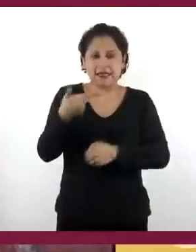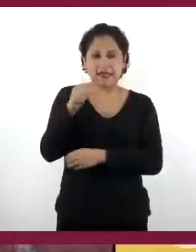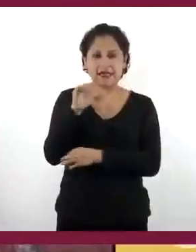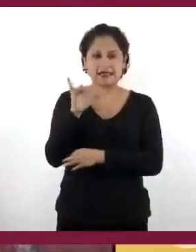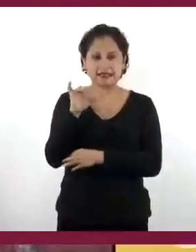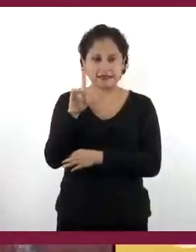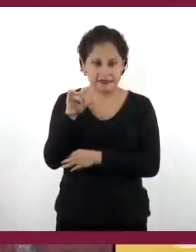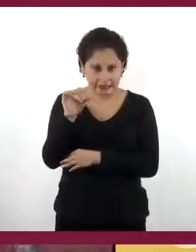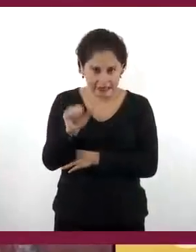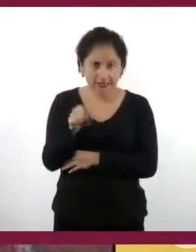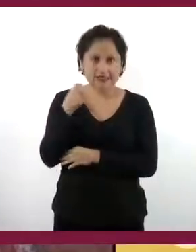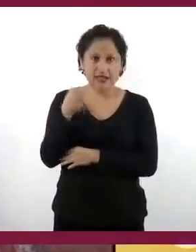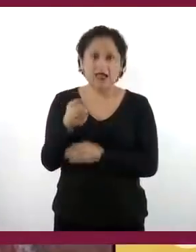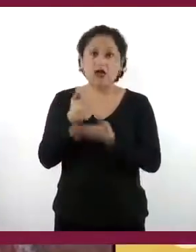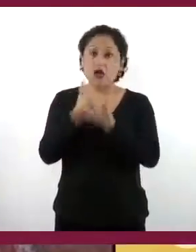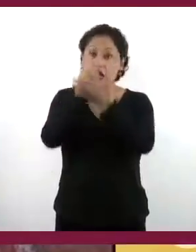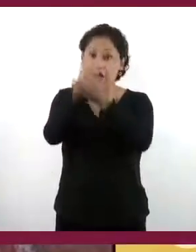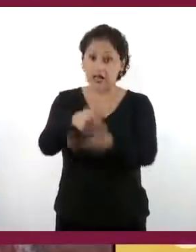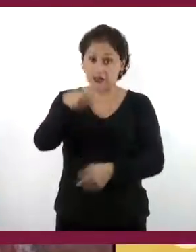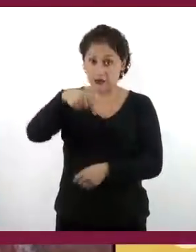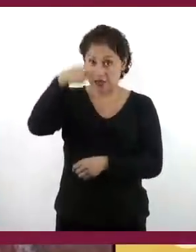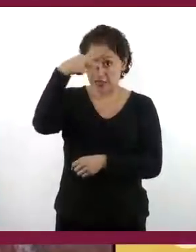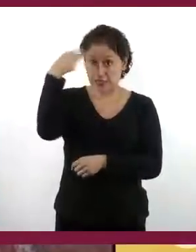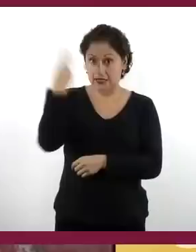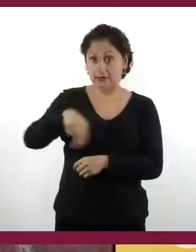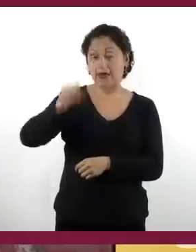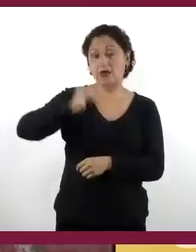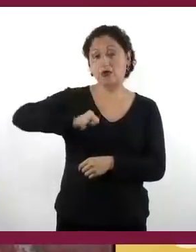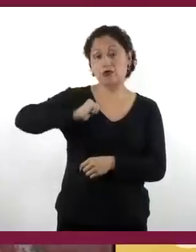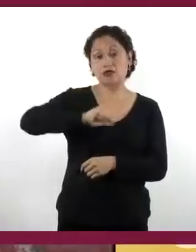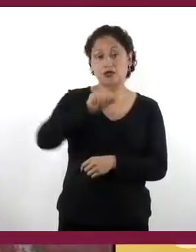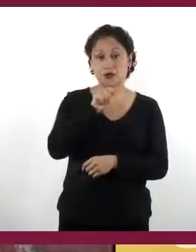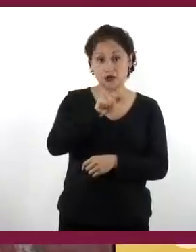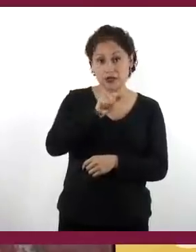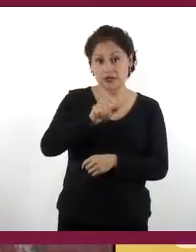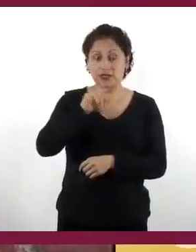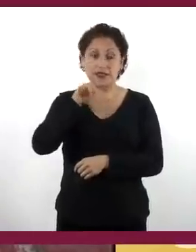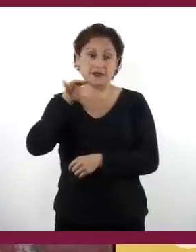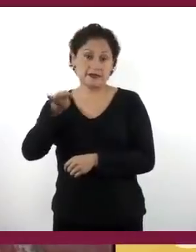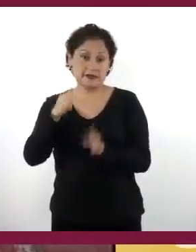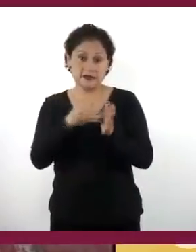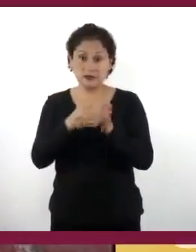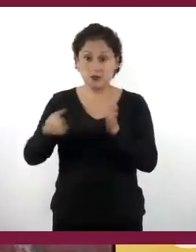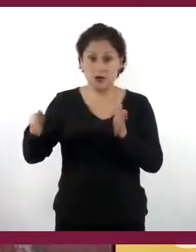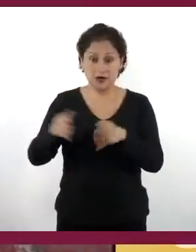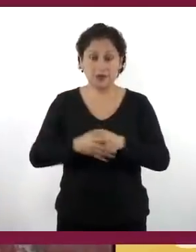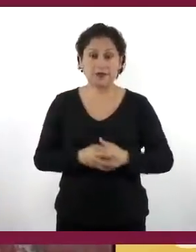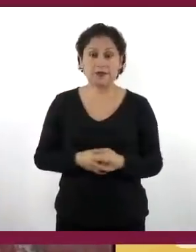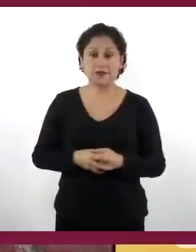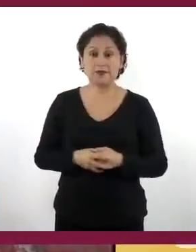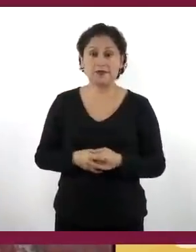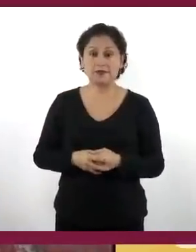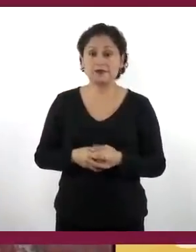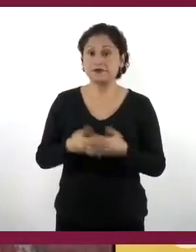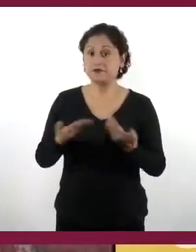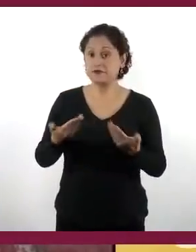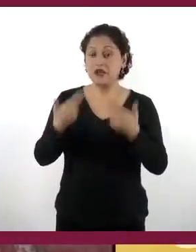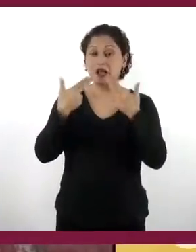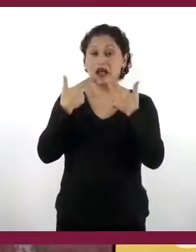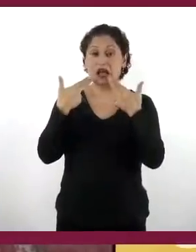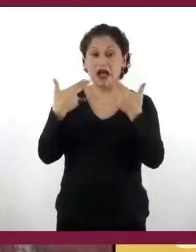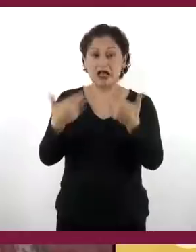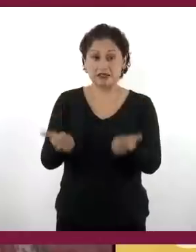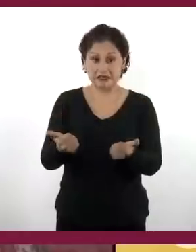dará tono a la historia de México desde el siglo XVII hasta el XIX. La hacienda es, en principio,